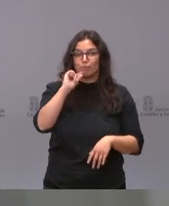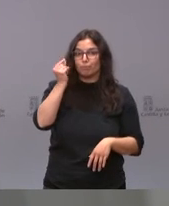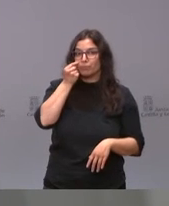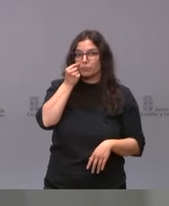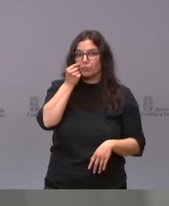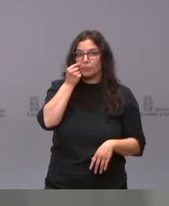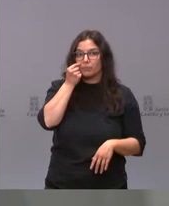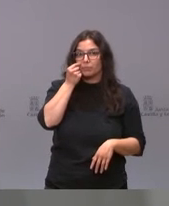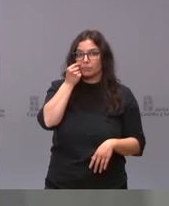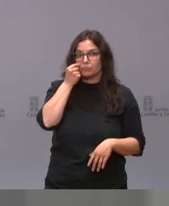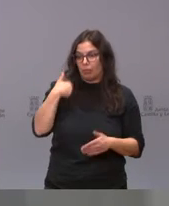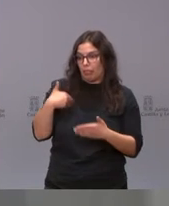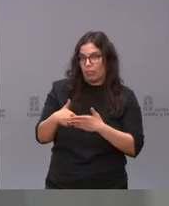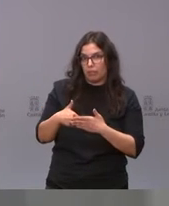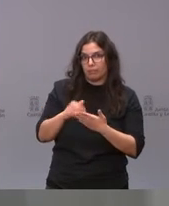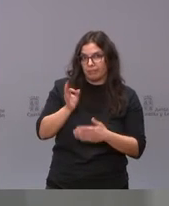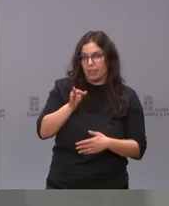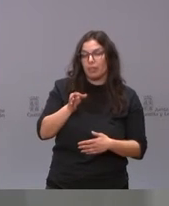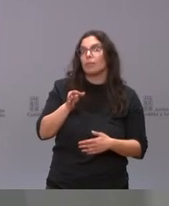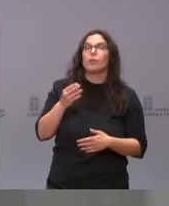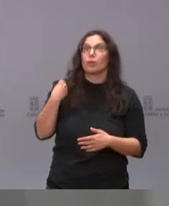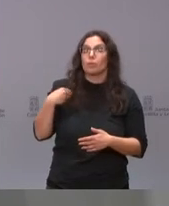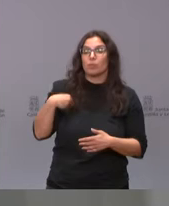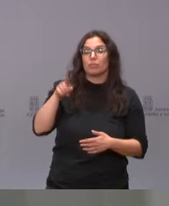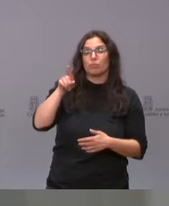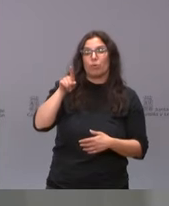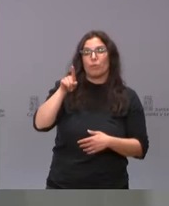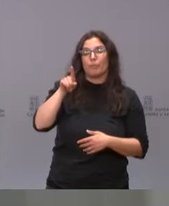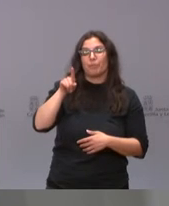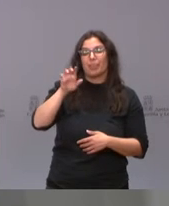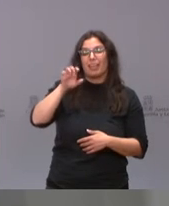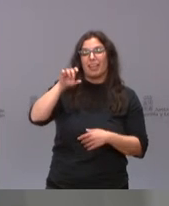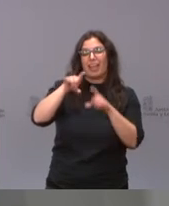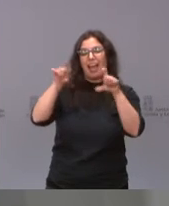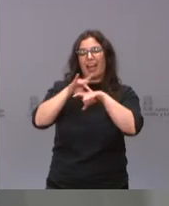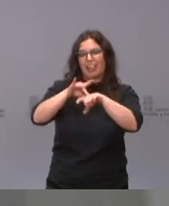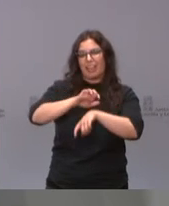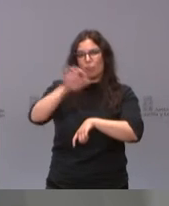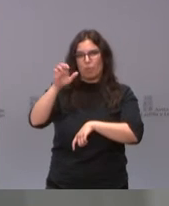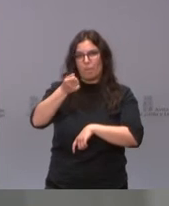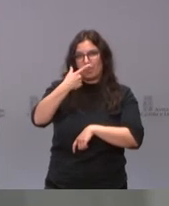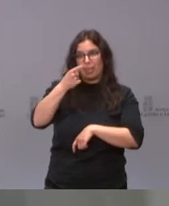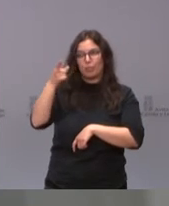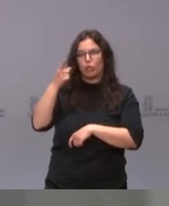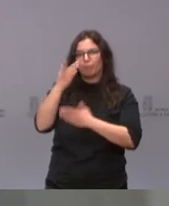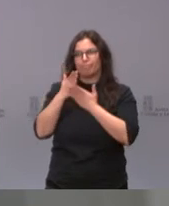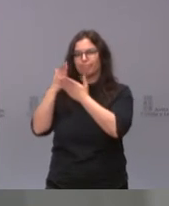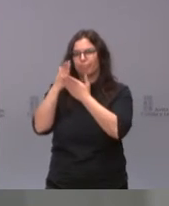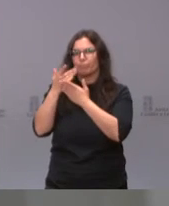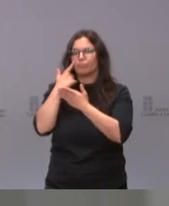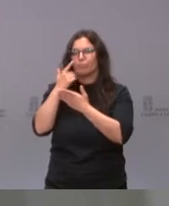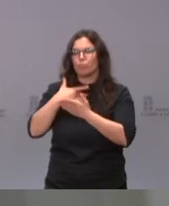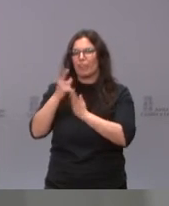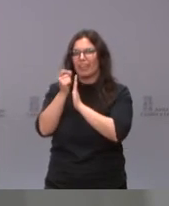con poco tiempo, bien es cierto, que la EMA iba a pronunciarse sobre un cambio en las indicaciones de la vacuna